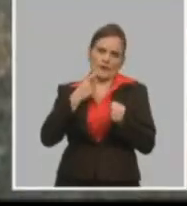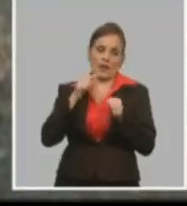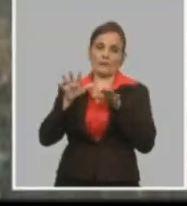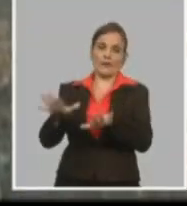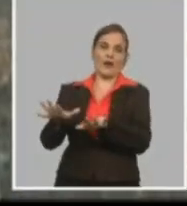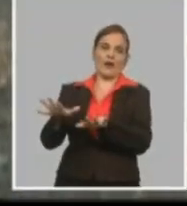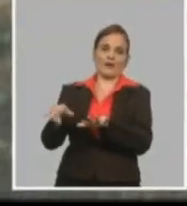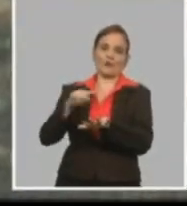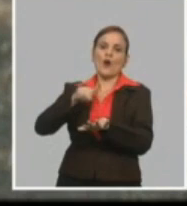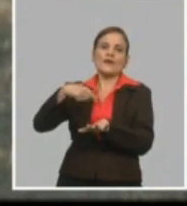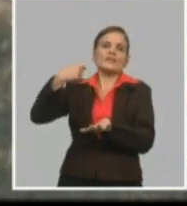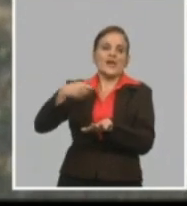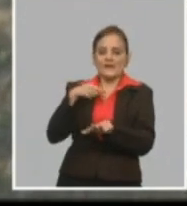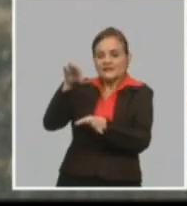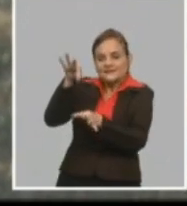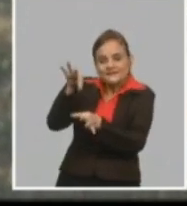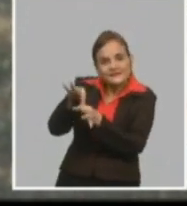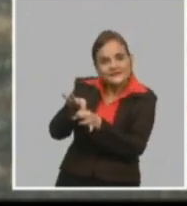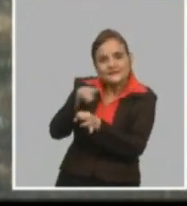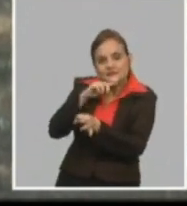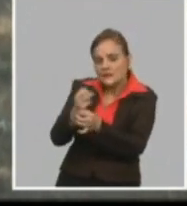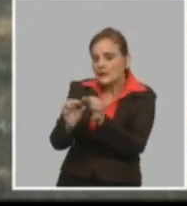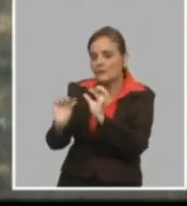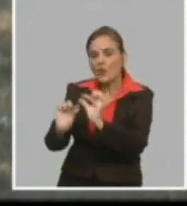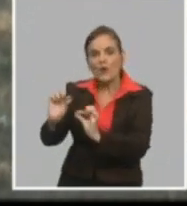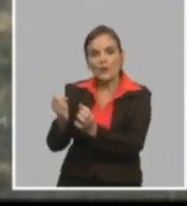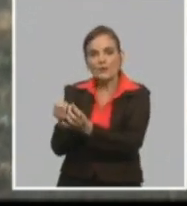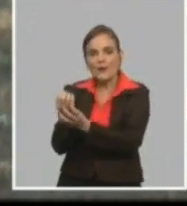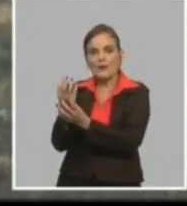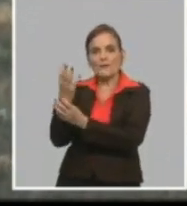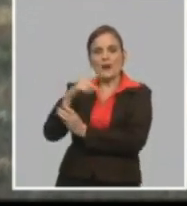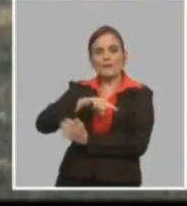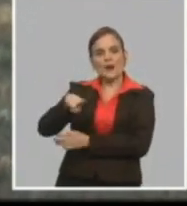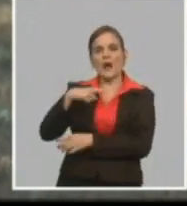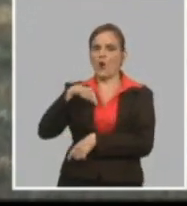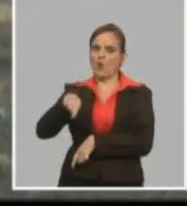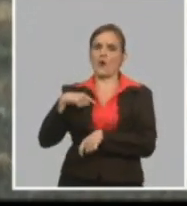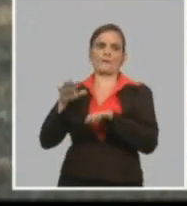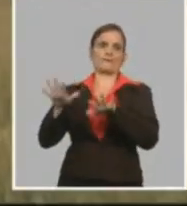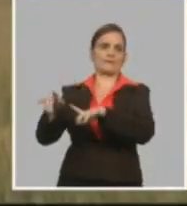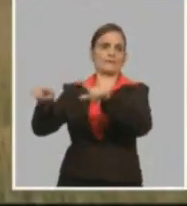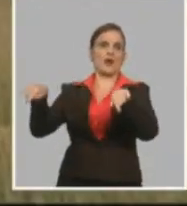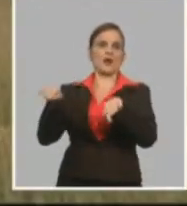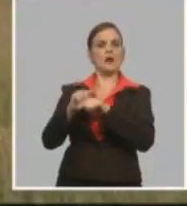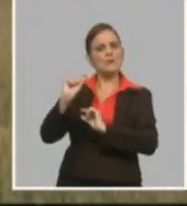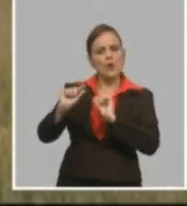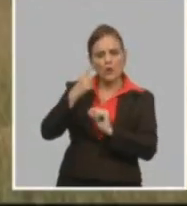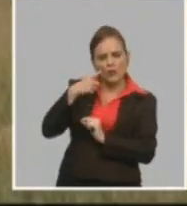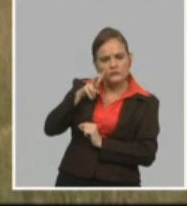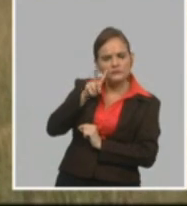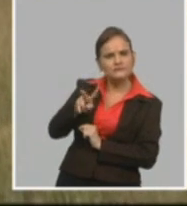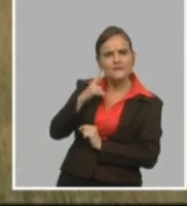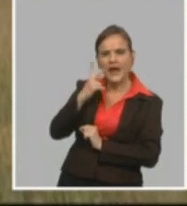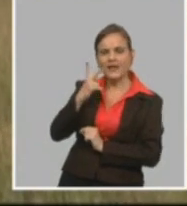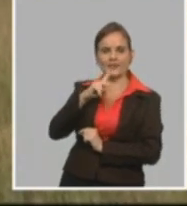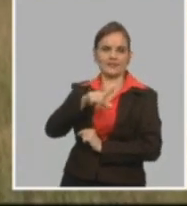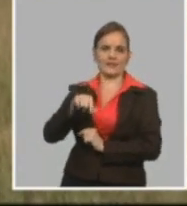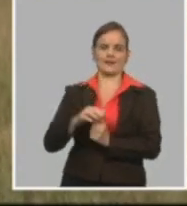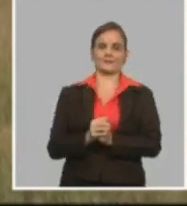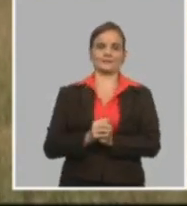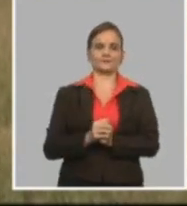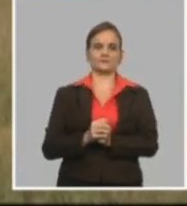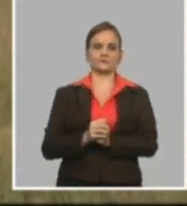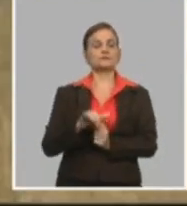tierras de semillas y las estamos sembrando, tal y como nos ha indicado la dirección histórica. Yo creo que es importante reconocer el esfuerzo de la